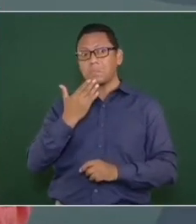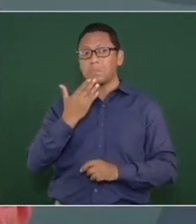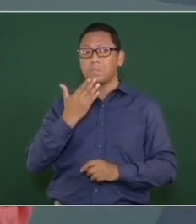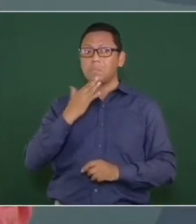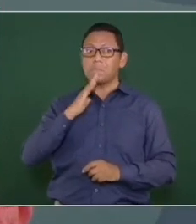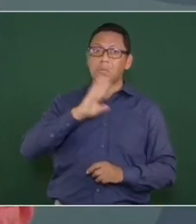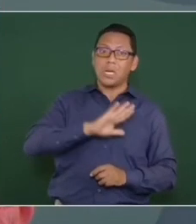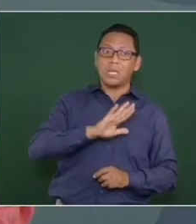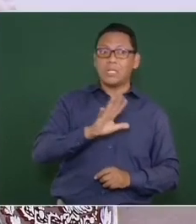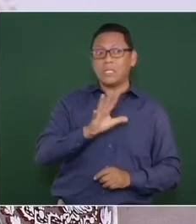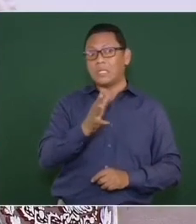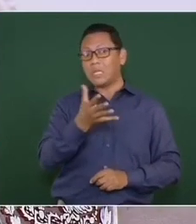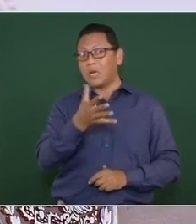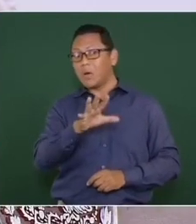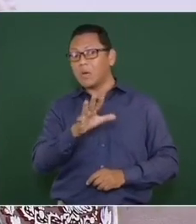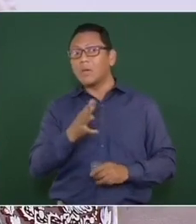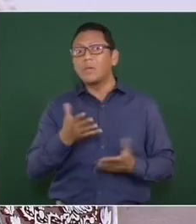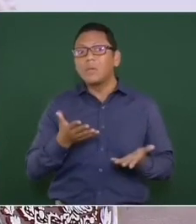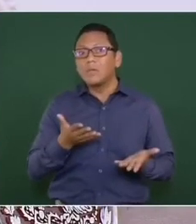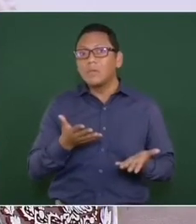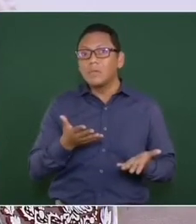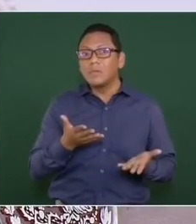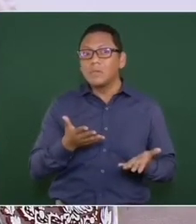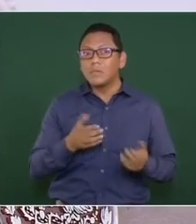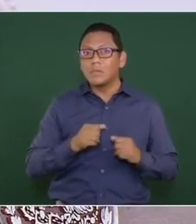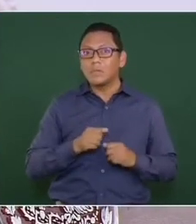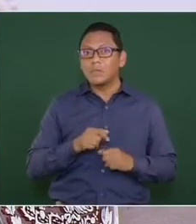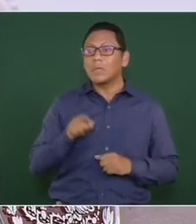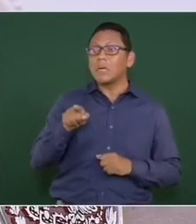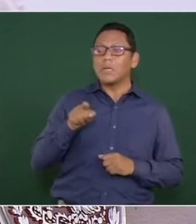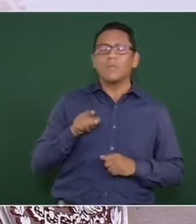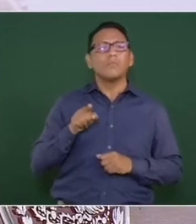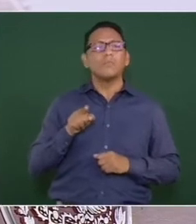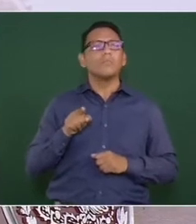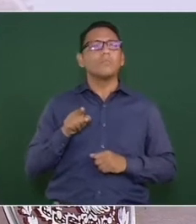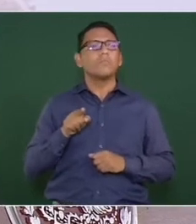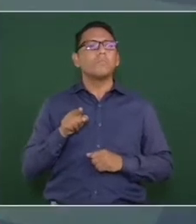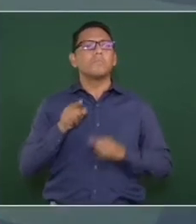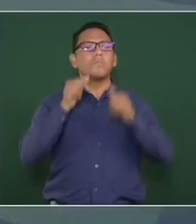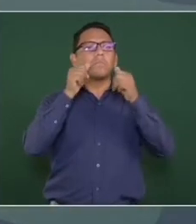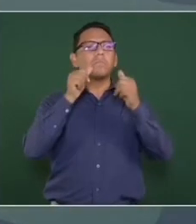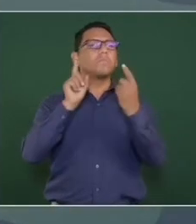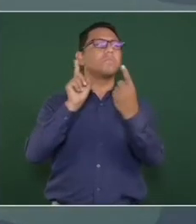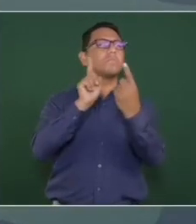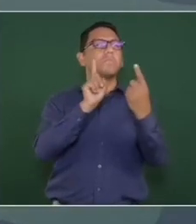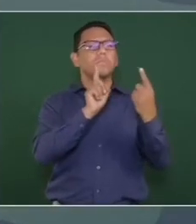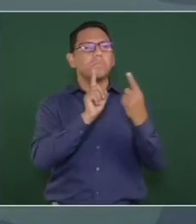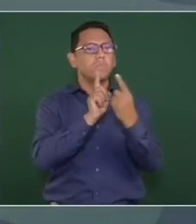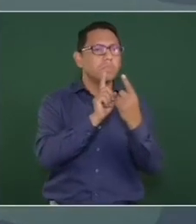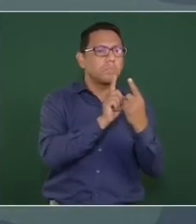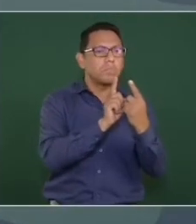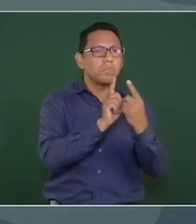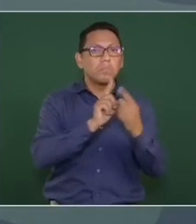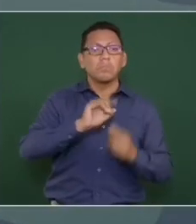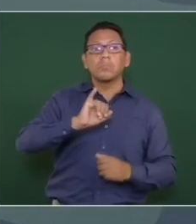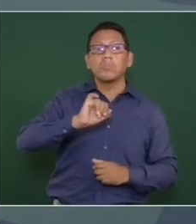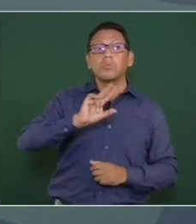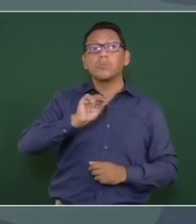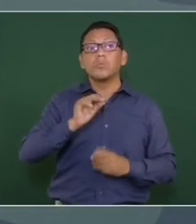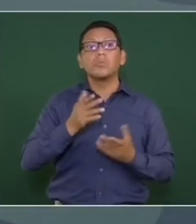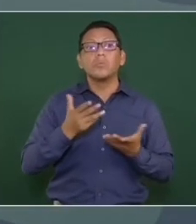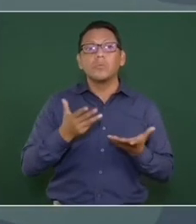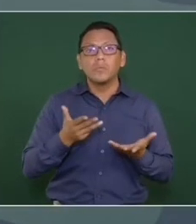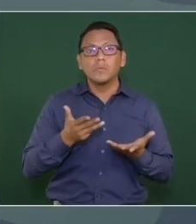regular, está cercano a la gente, es honesto, o no, es